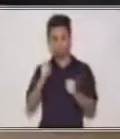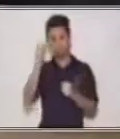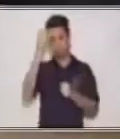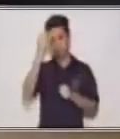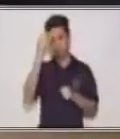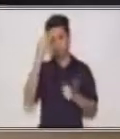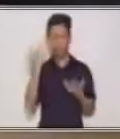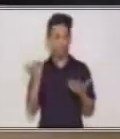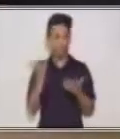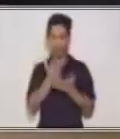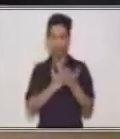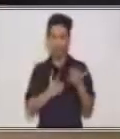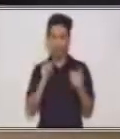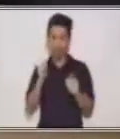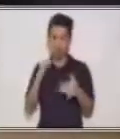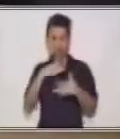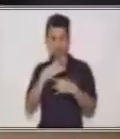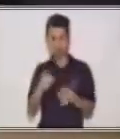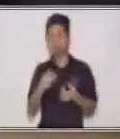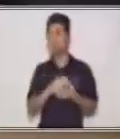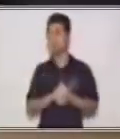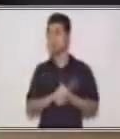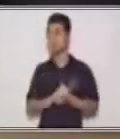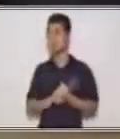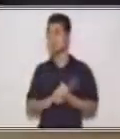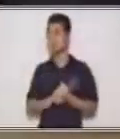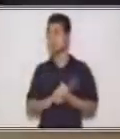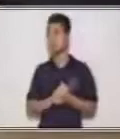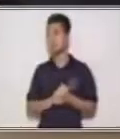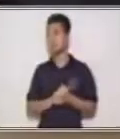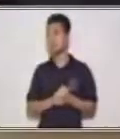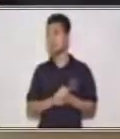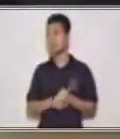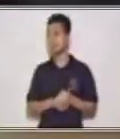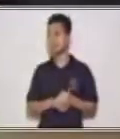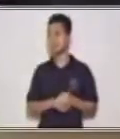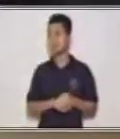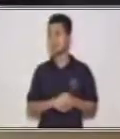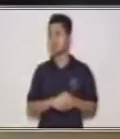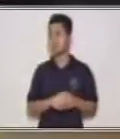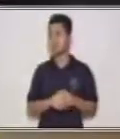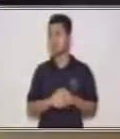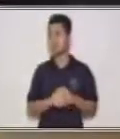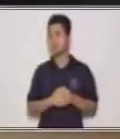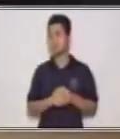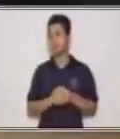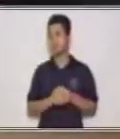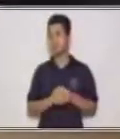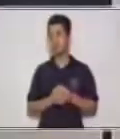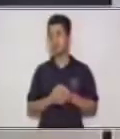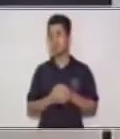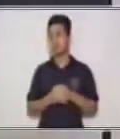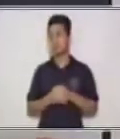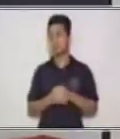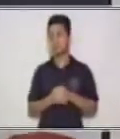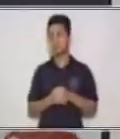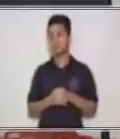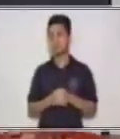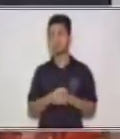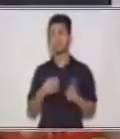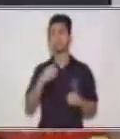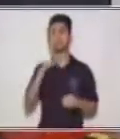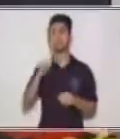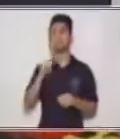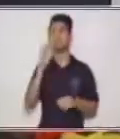algo muy interesante. Y qué bueno que estás aquí el día de hoy. Muy bien, vamos a hablar entonces sobre la